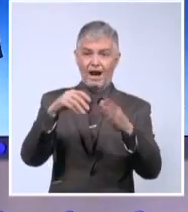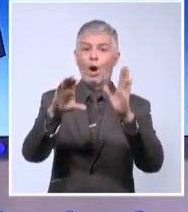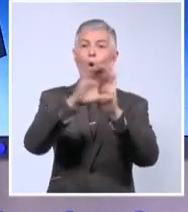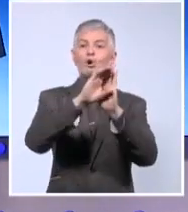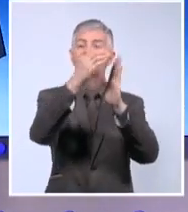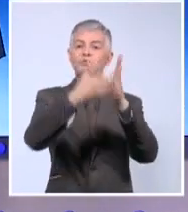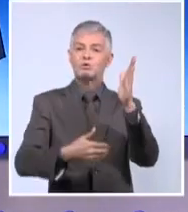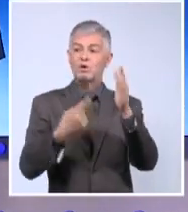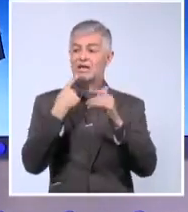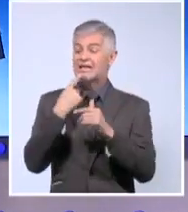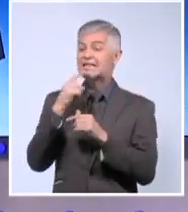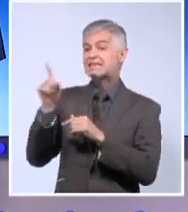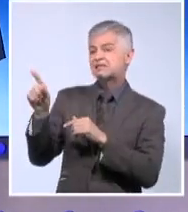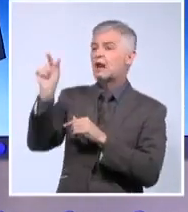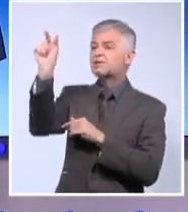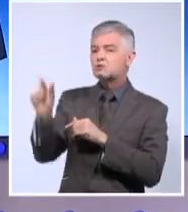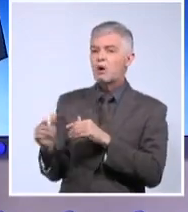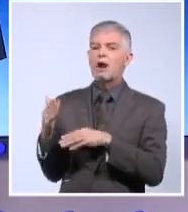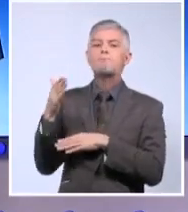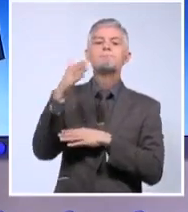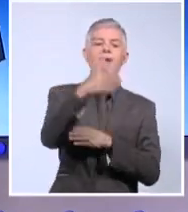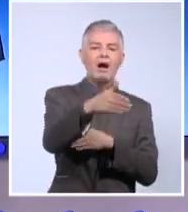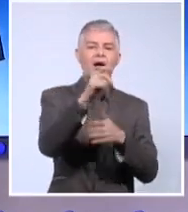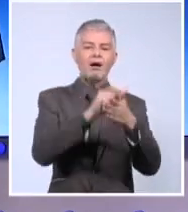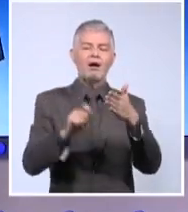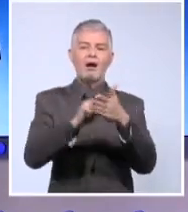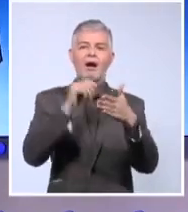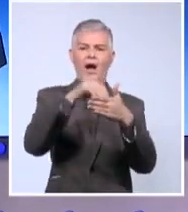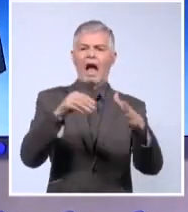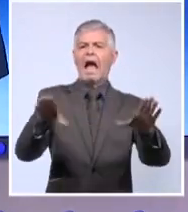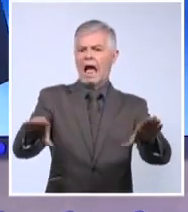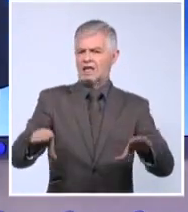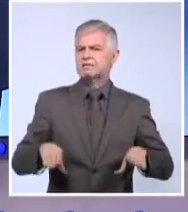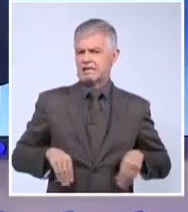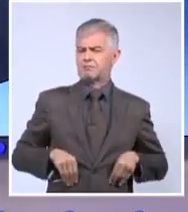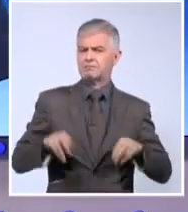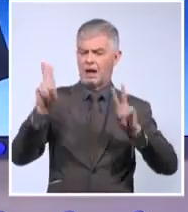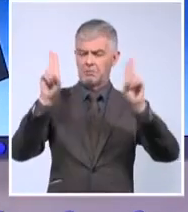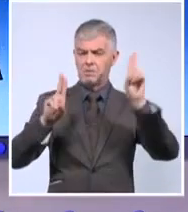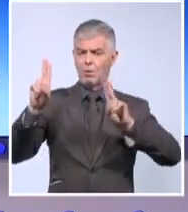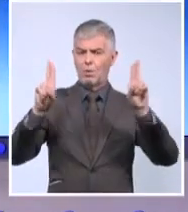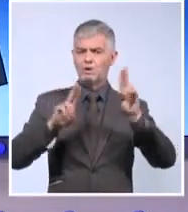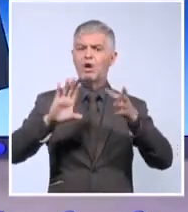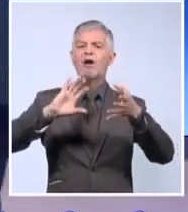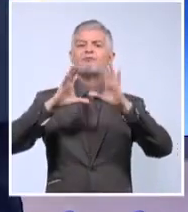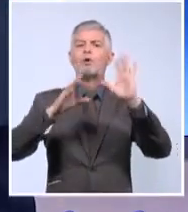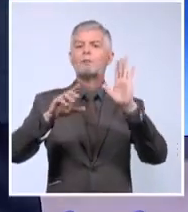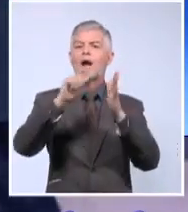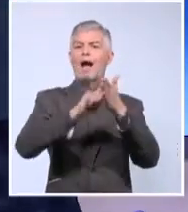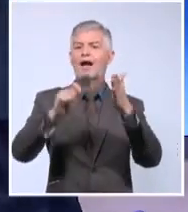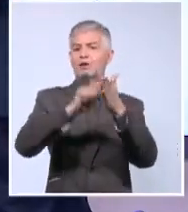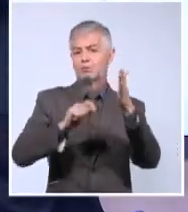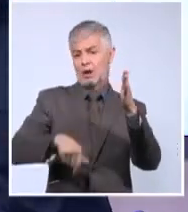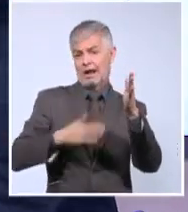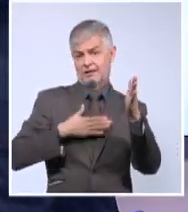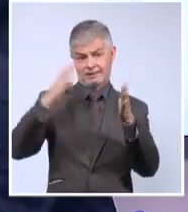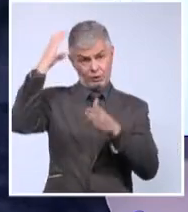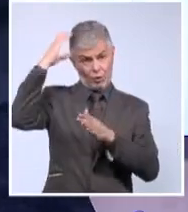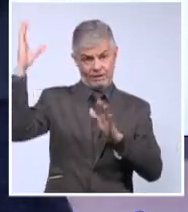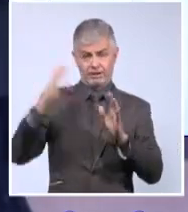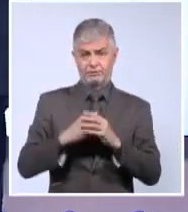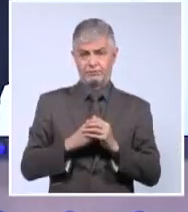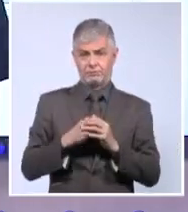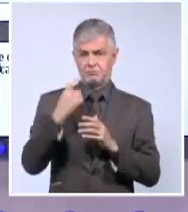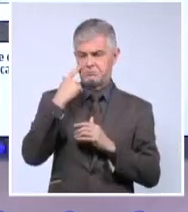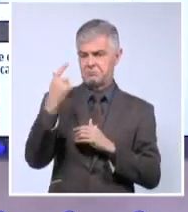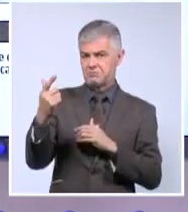cuando una persona va a votar, está aceptando el modelo electoral que tiene el régimen. Así mismo es. Vamos a mostrarles la página del periódico